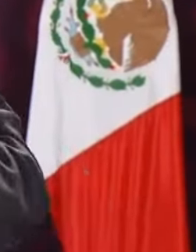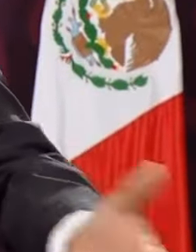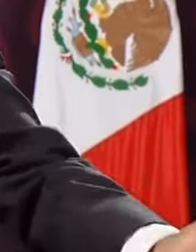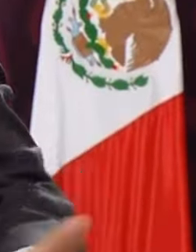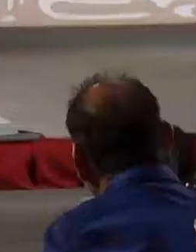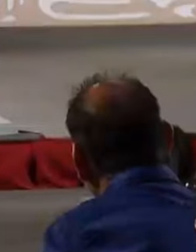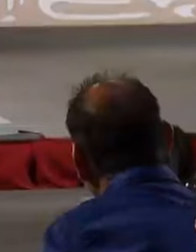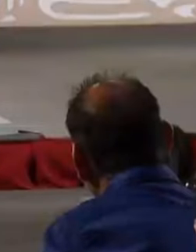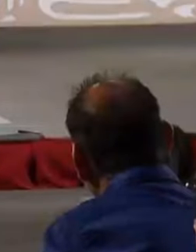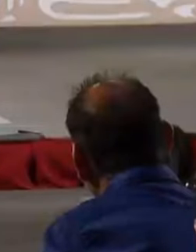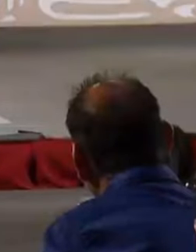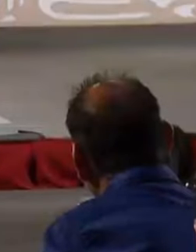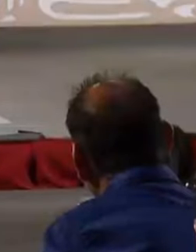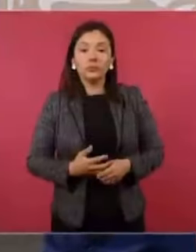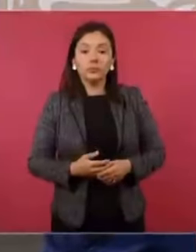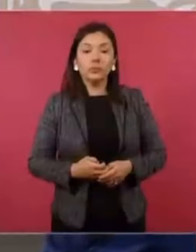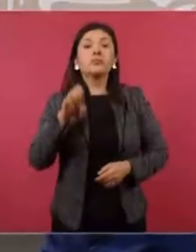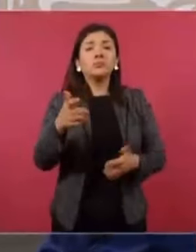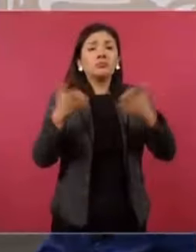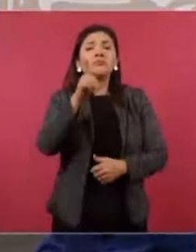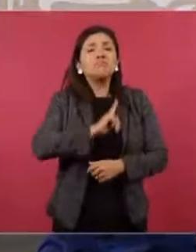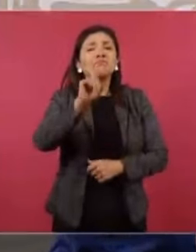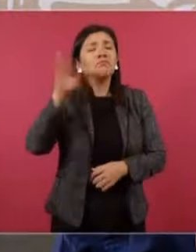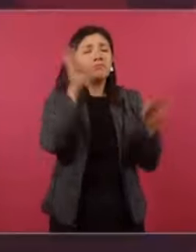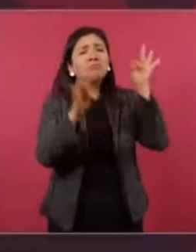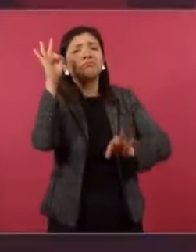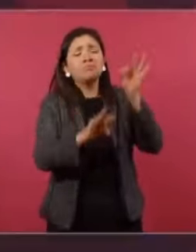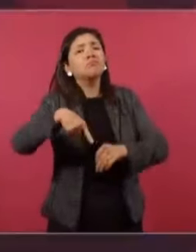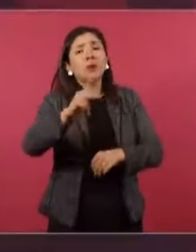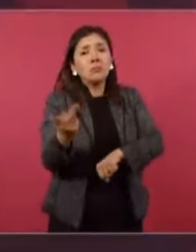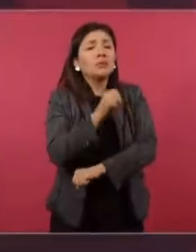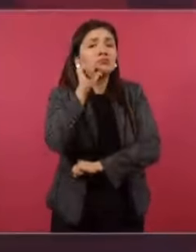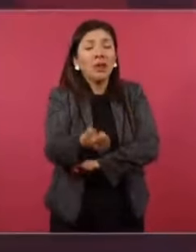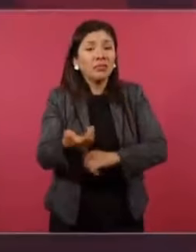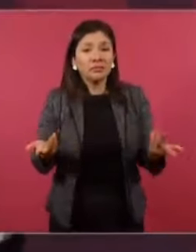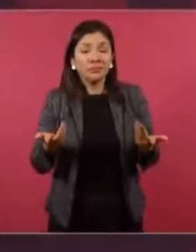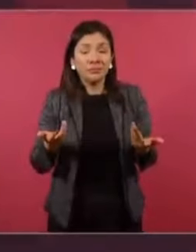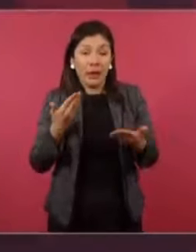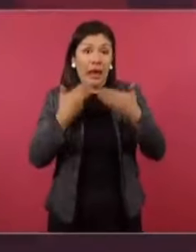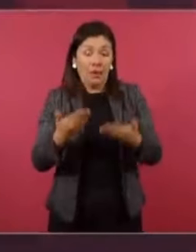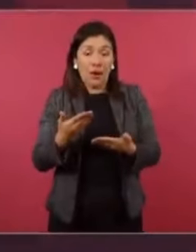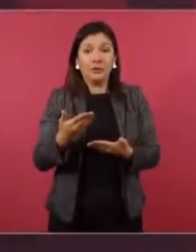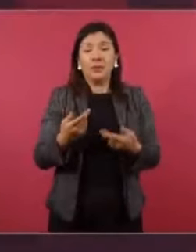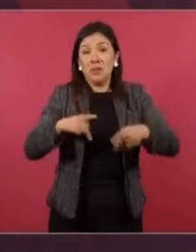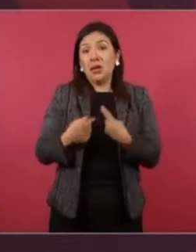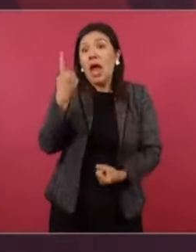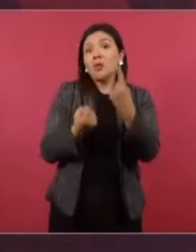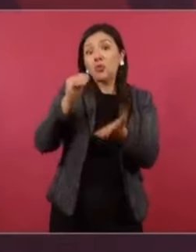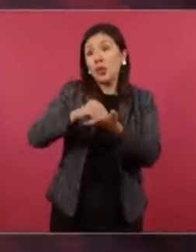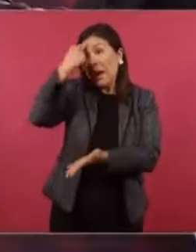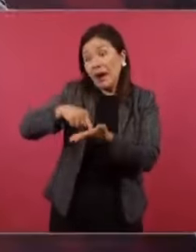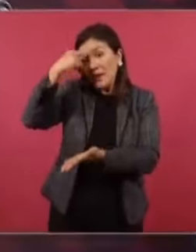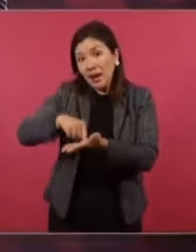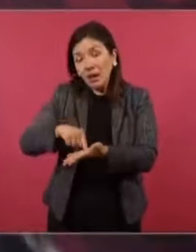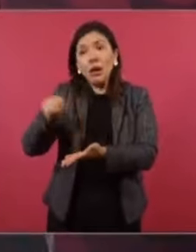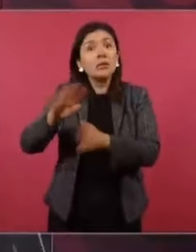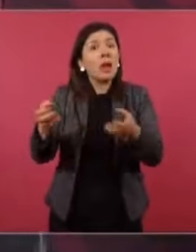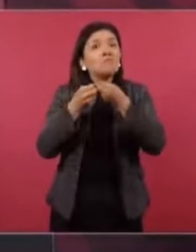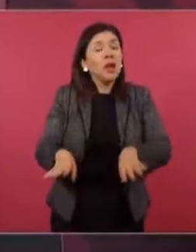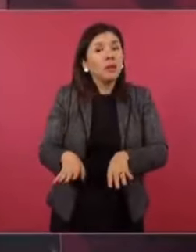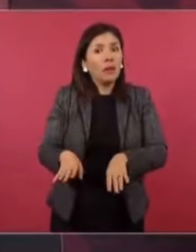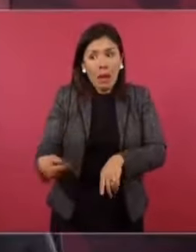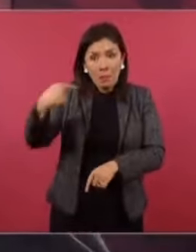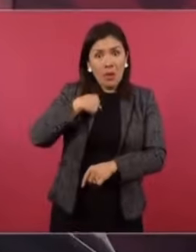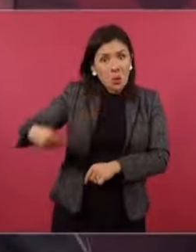no tuvo ningún efecto. Y ahora que perdió, si es que tenía credibilidad, pues ya es el colmo que me quiere echar la culpa a mí.